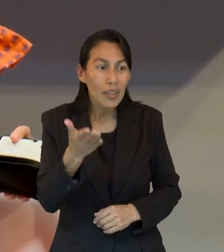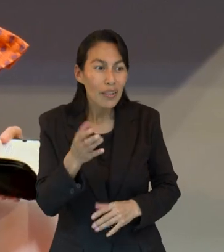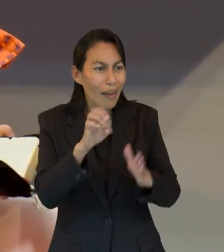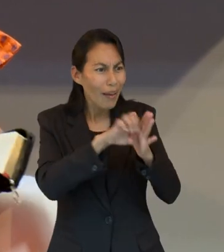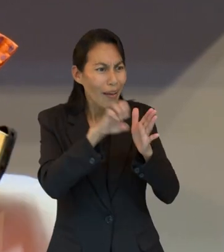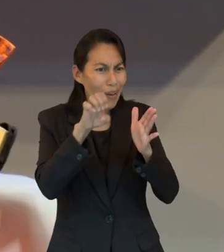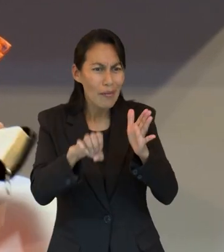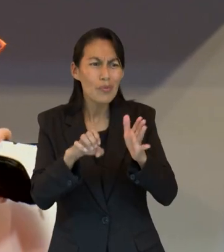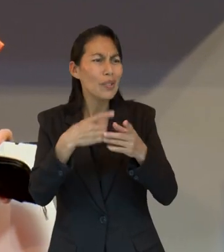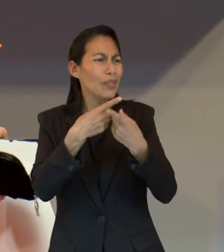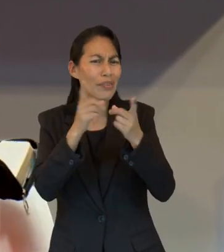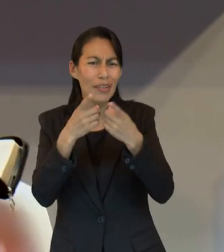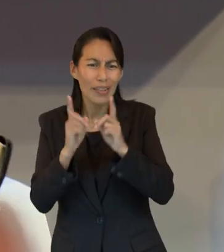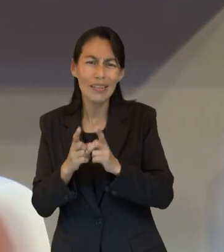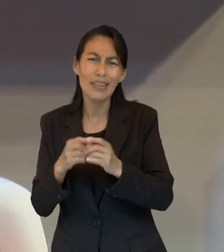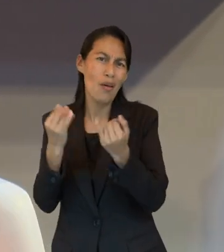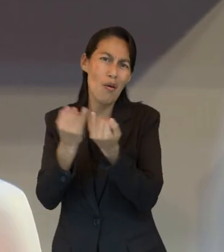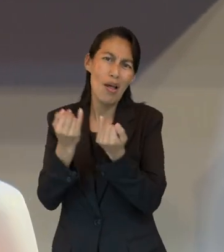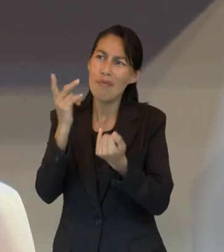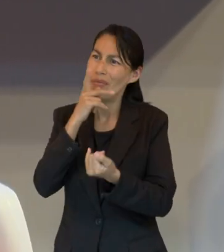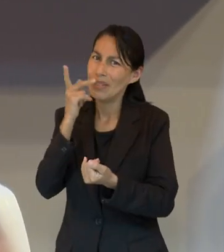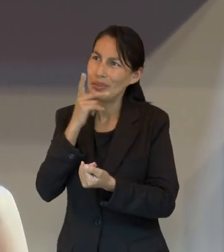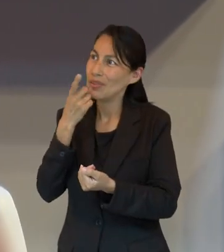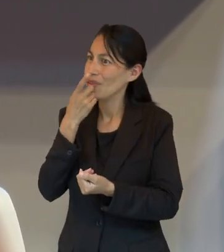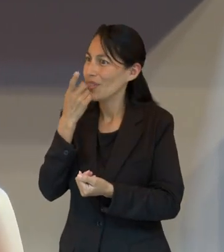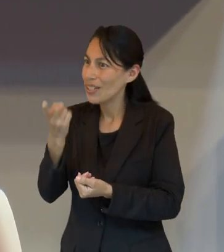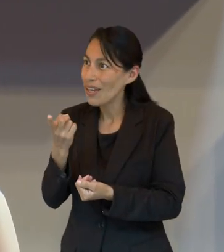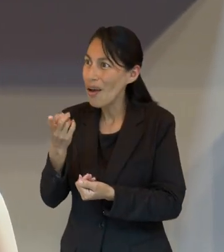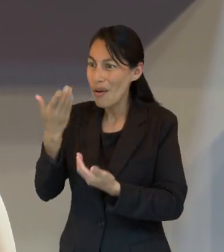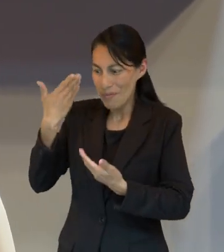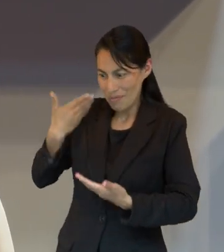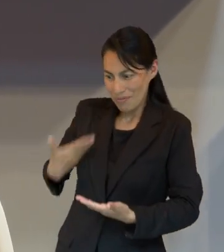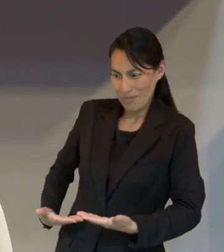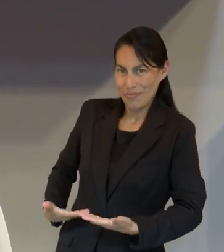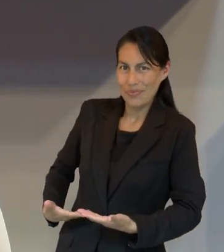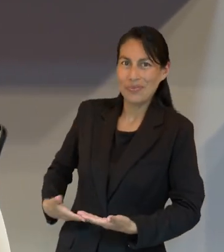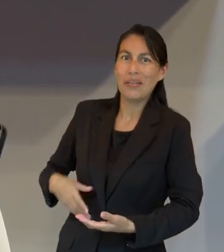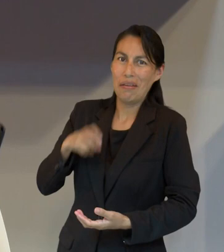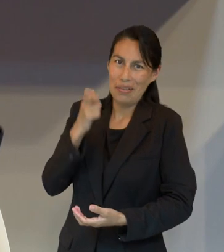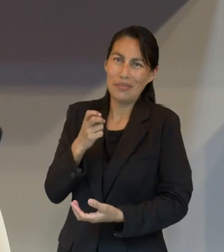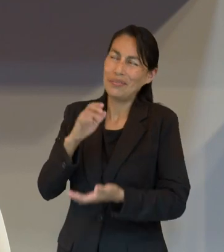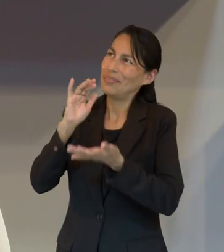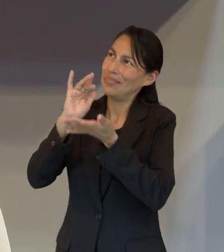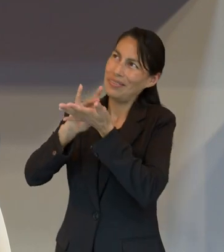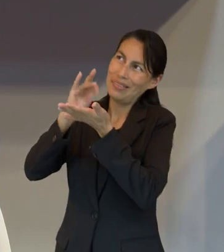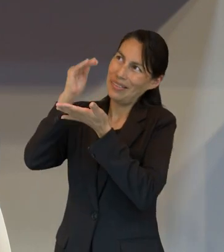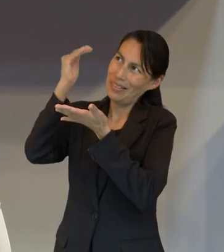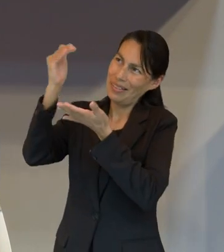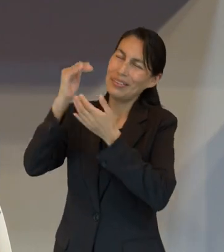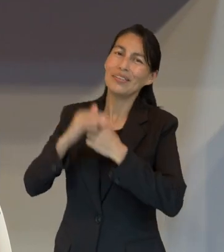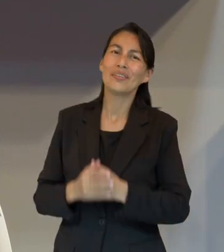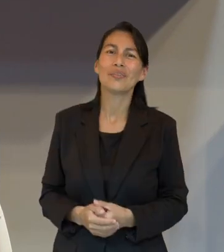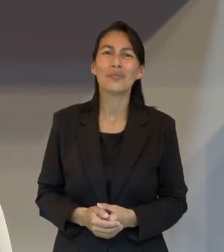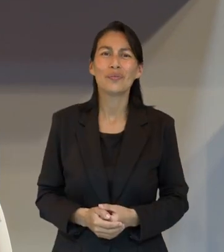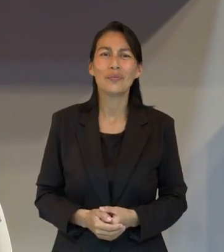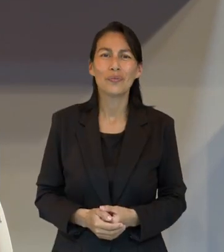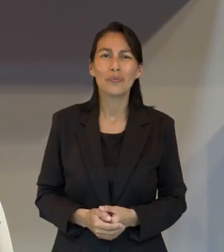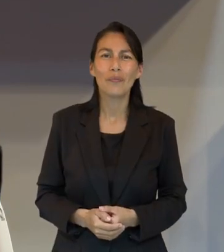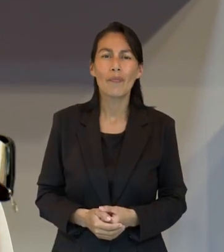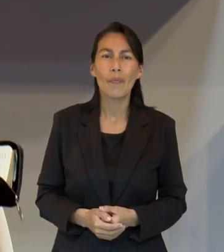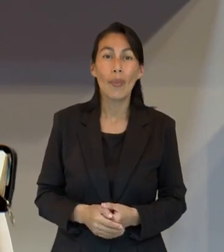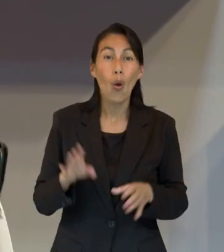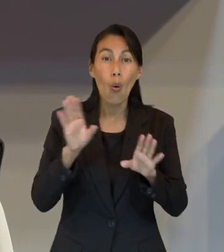mencionado muchos ejemplos como dijo el pastor Teixeira aunque sea nuestra vida misma es algo por qué agradecer y es que